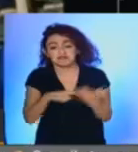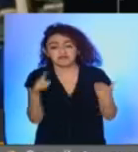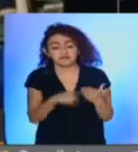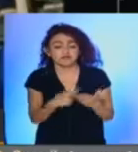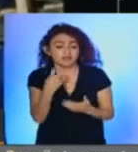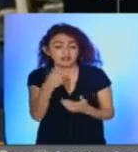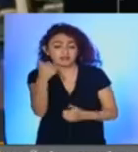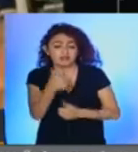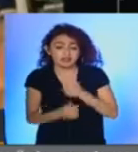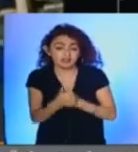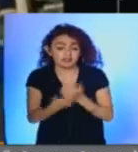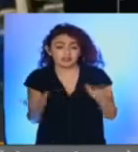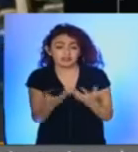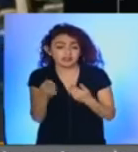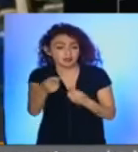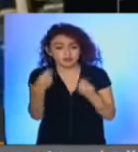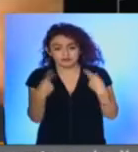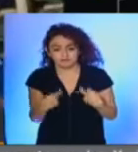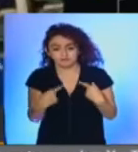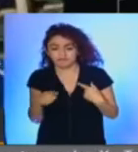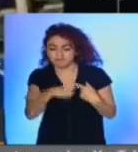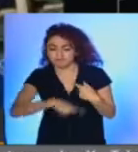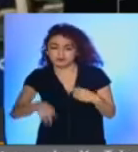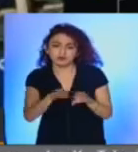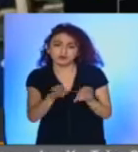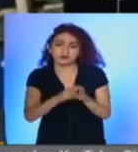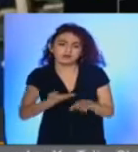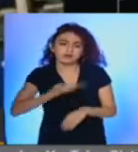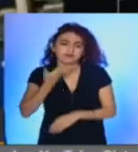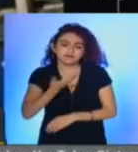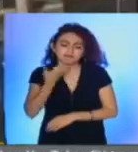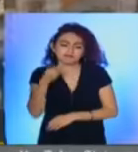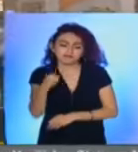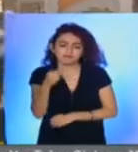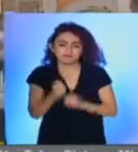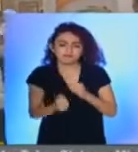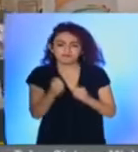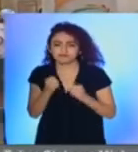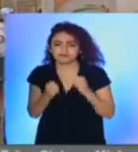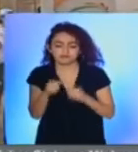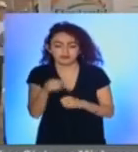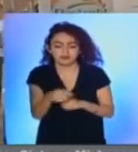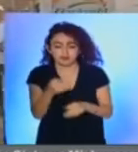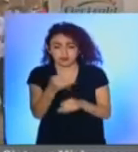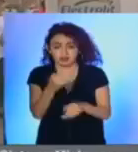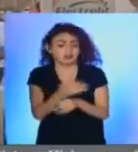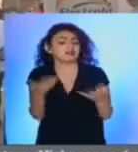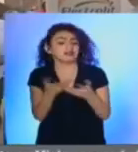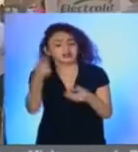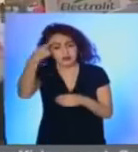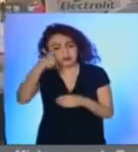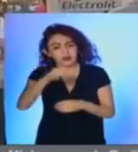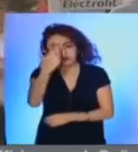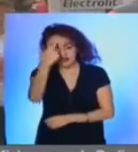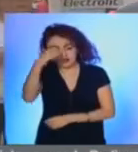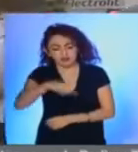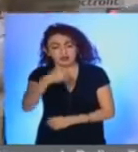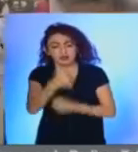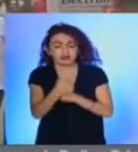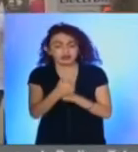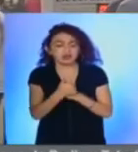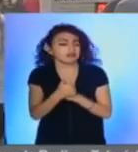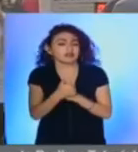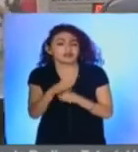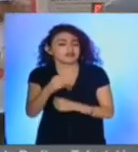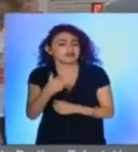esa carrera que pues mucha gente la tenía tradicionalmente para correr agregó que el recorrido lo realizaron para recordar la carrera y